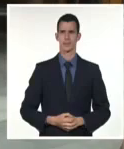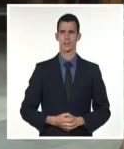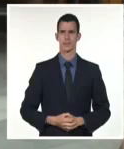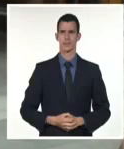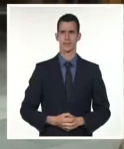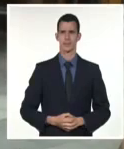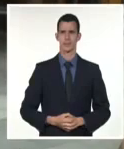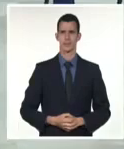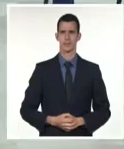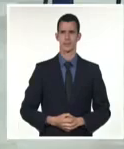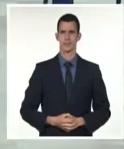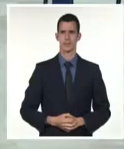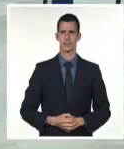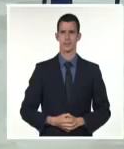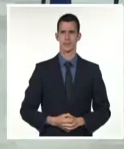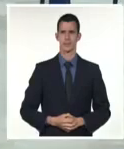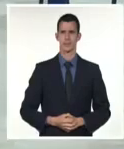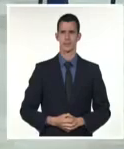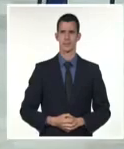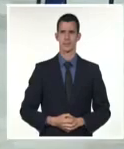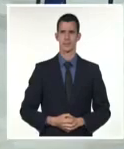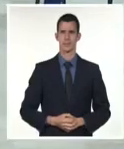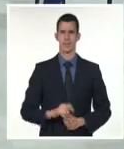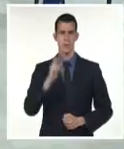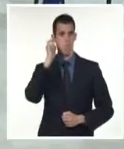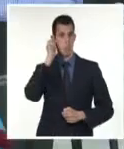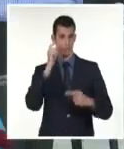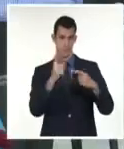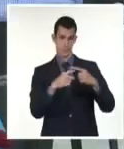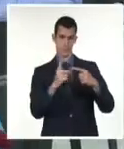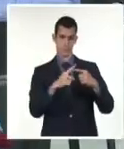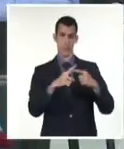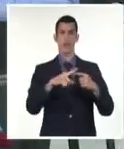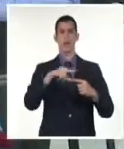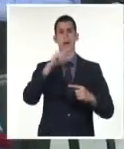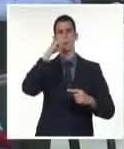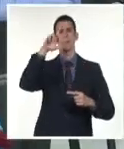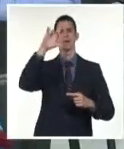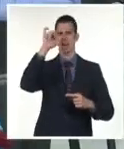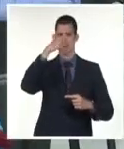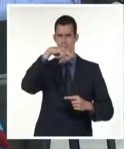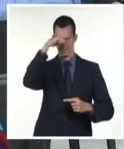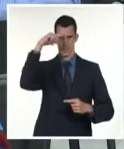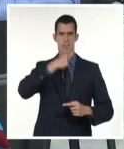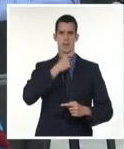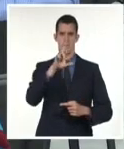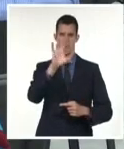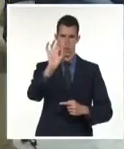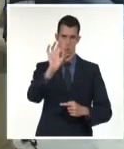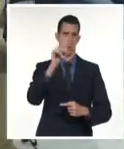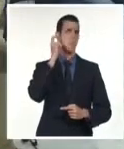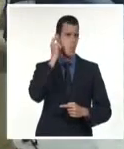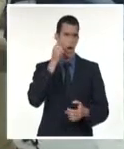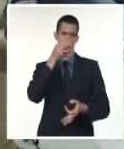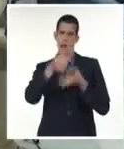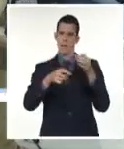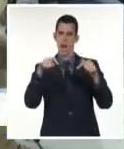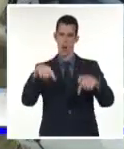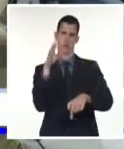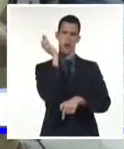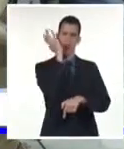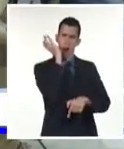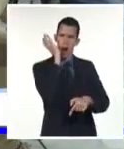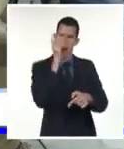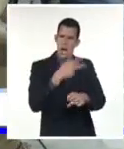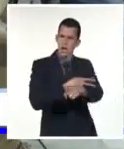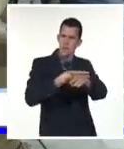Una decena de libros ha publicado Josefa Bracero y ahora cuenta sobre el devenir histórico de un medio de comunicación que ha dado luz a